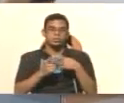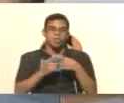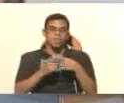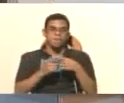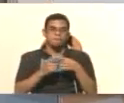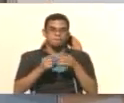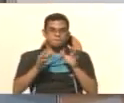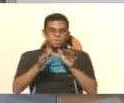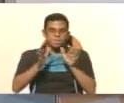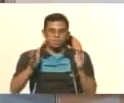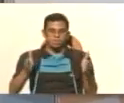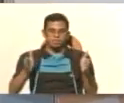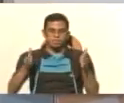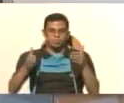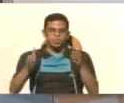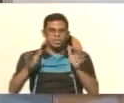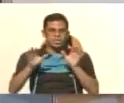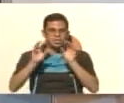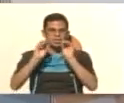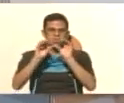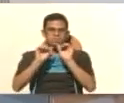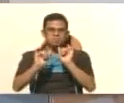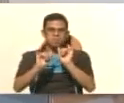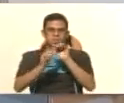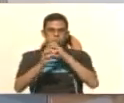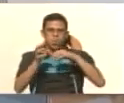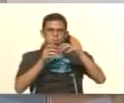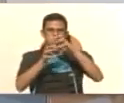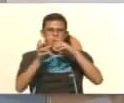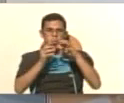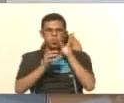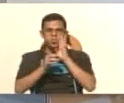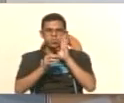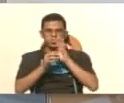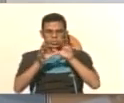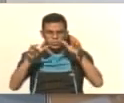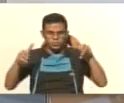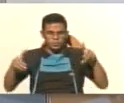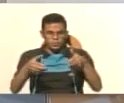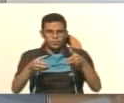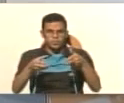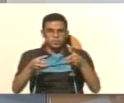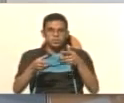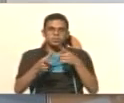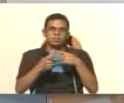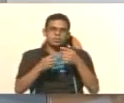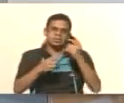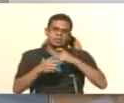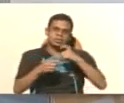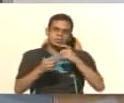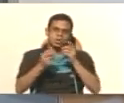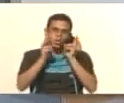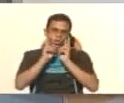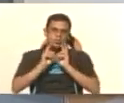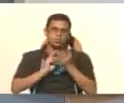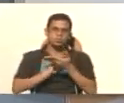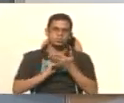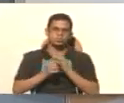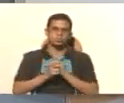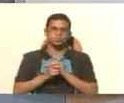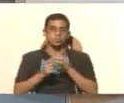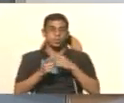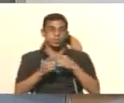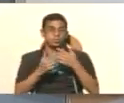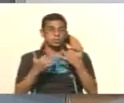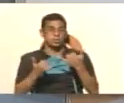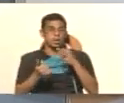las partes de los costados, tapa la ventilación. Eso es lo más importante, destacar. Así podemos ver que nuestro equipo, que